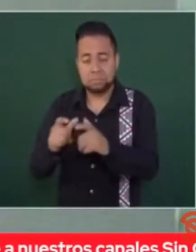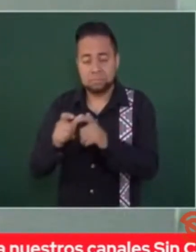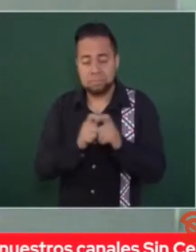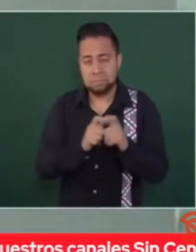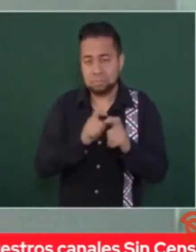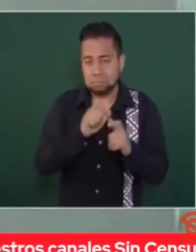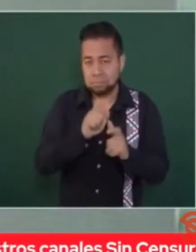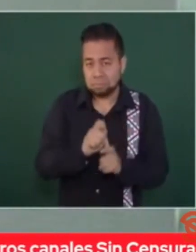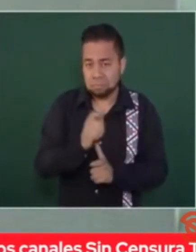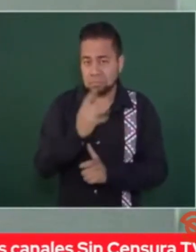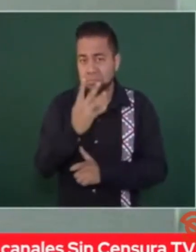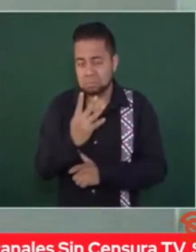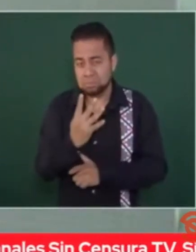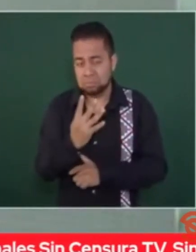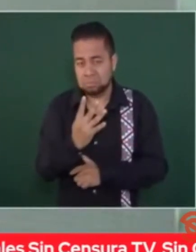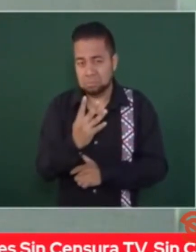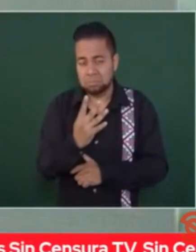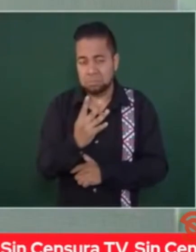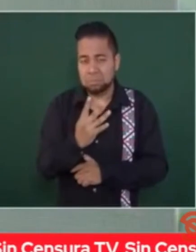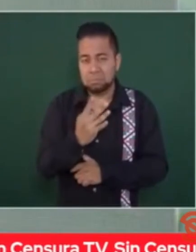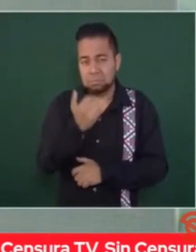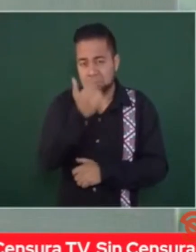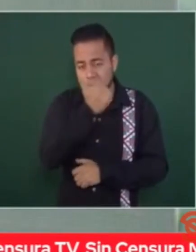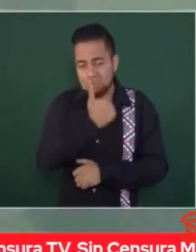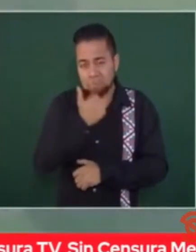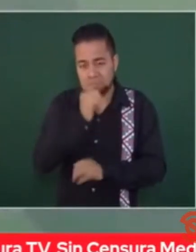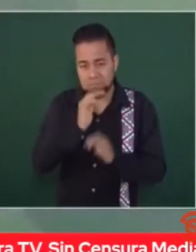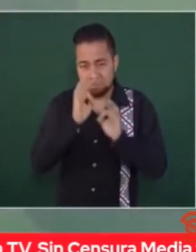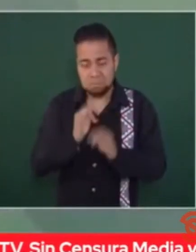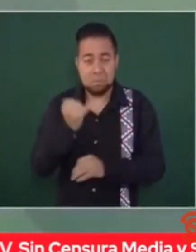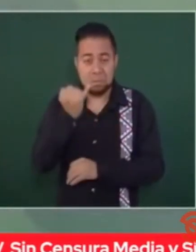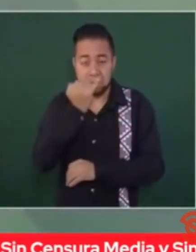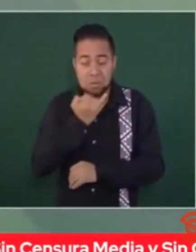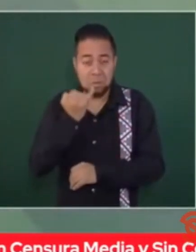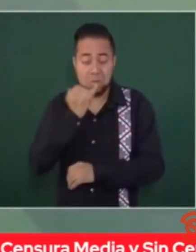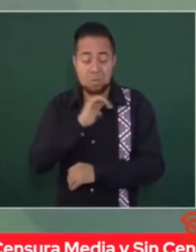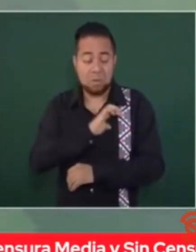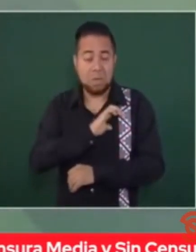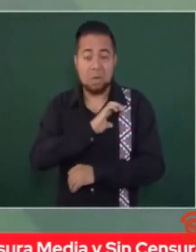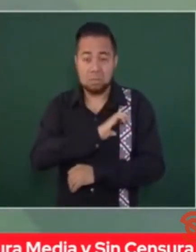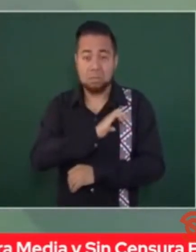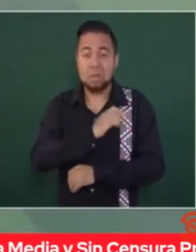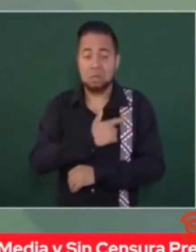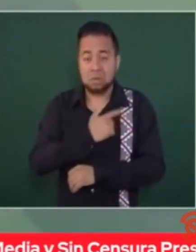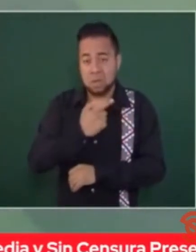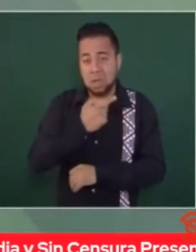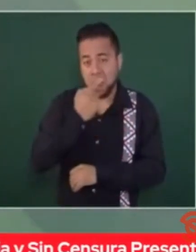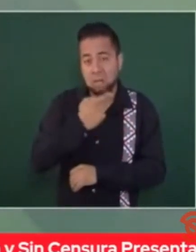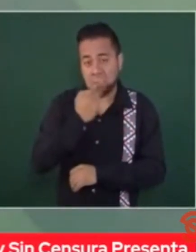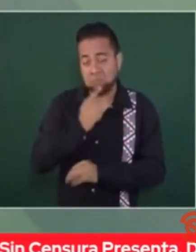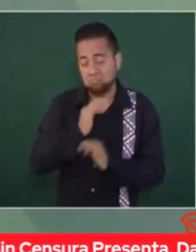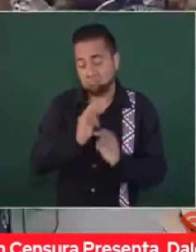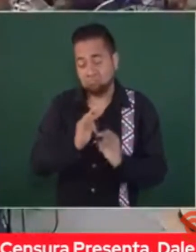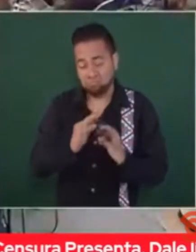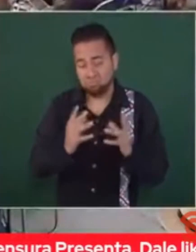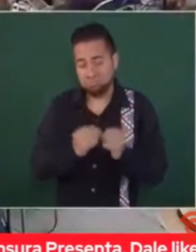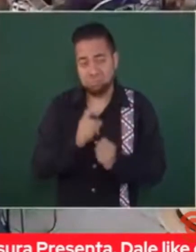24 son hispanos, hablan castellano.